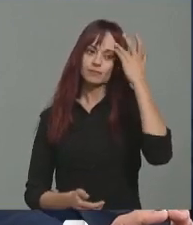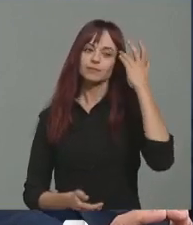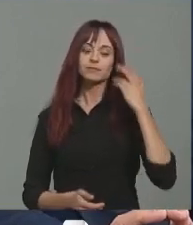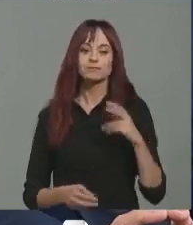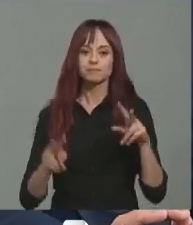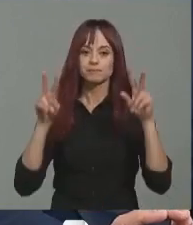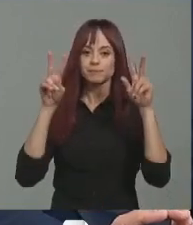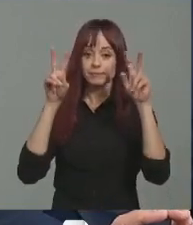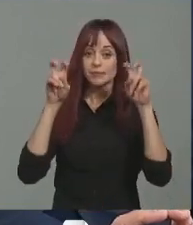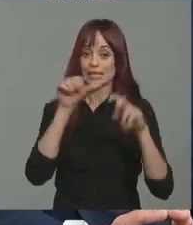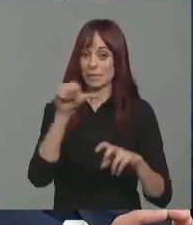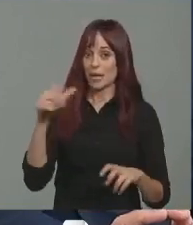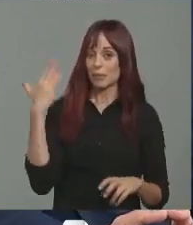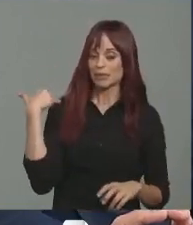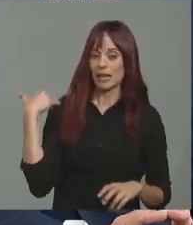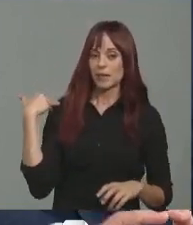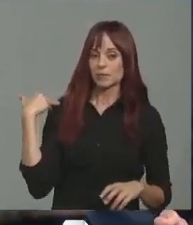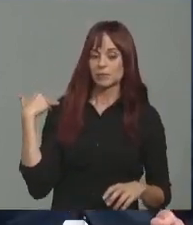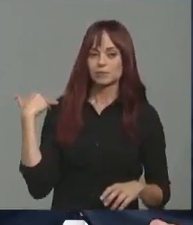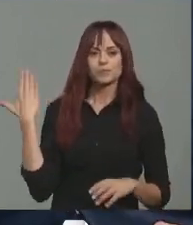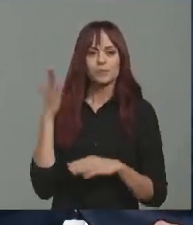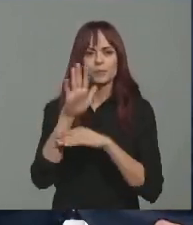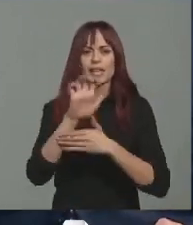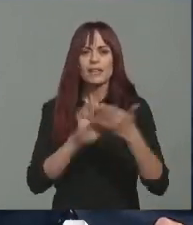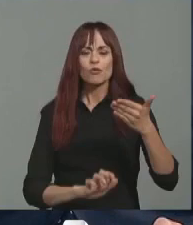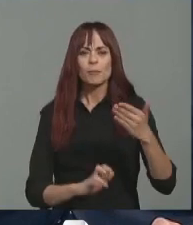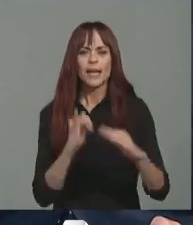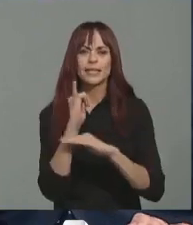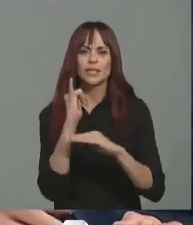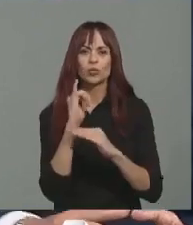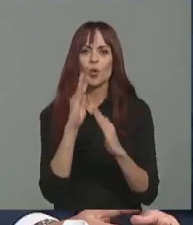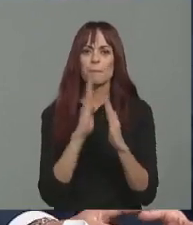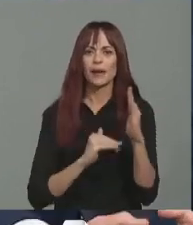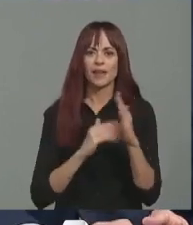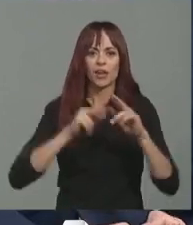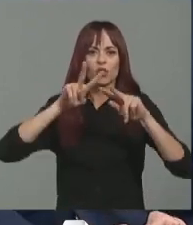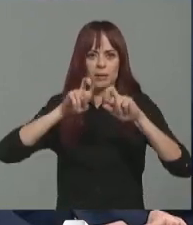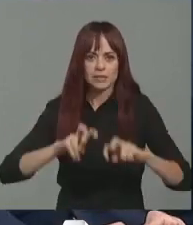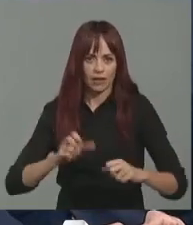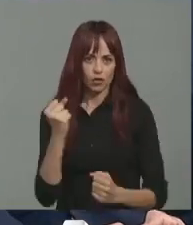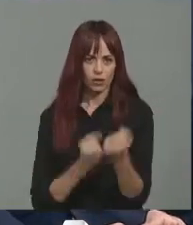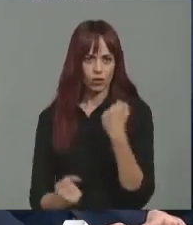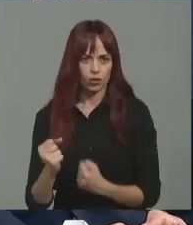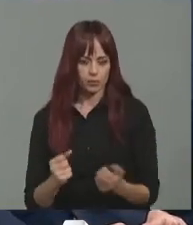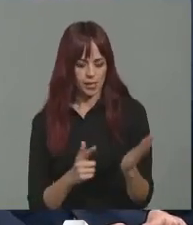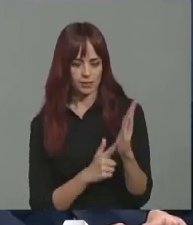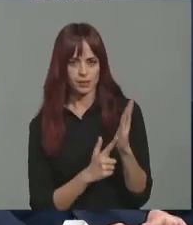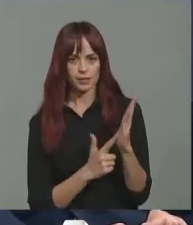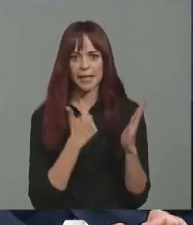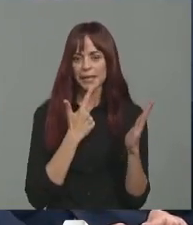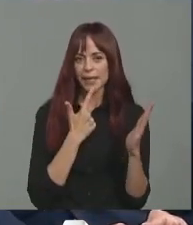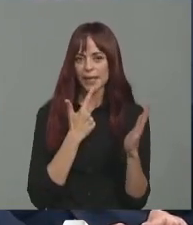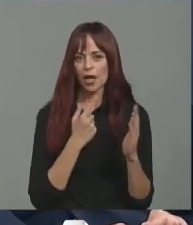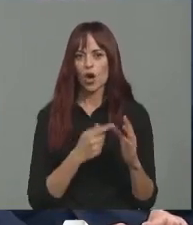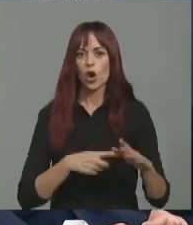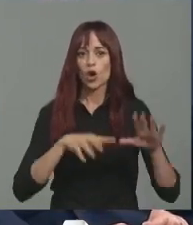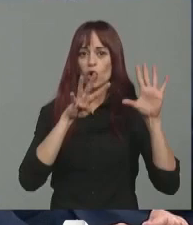un titular porque la semana pasada se presentaba un informe del Instituto Valenciano de Investigaciones Económicas que decía que